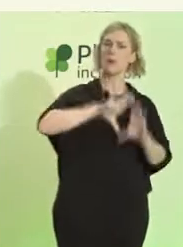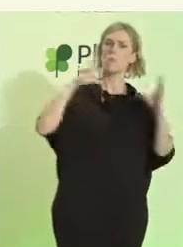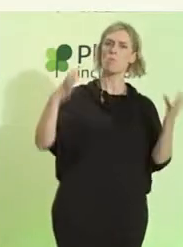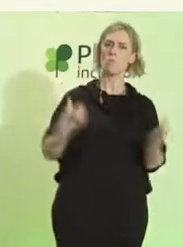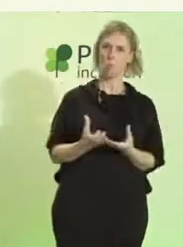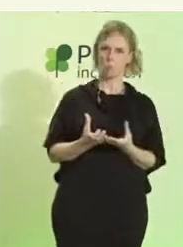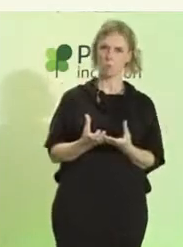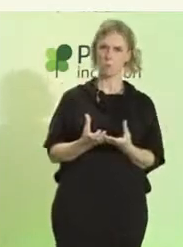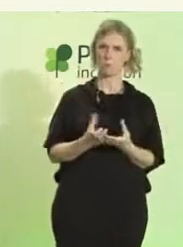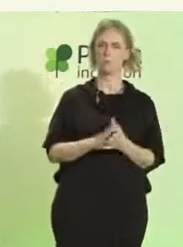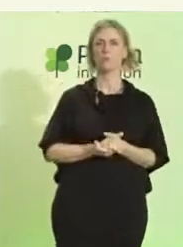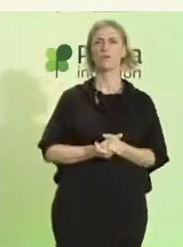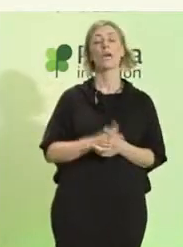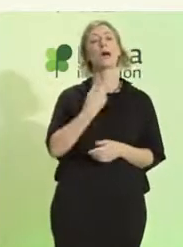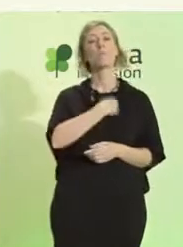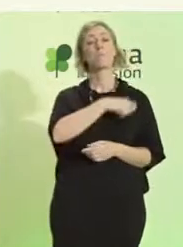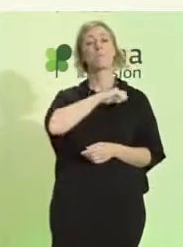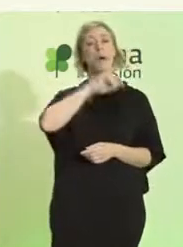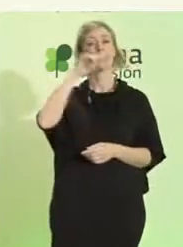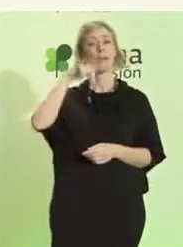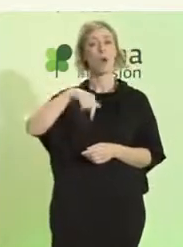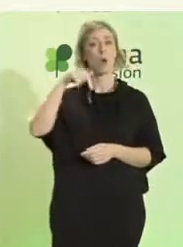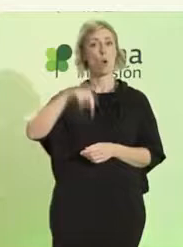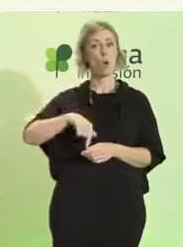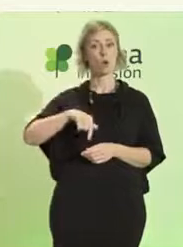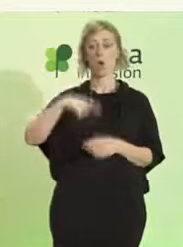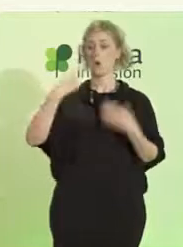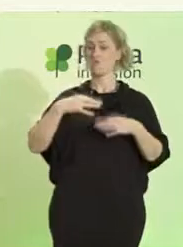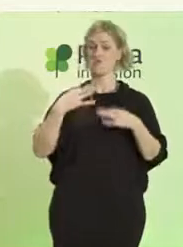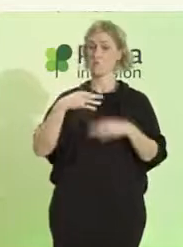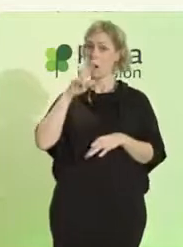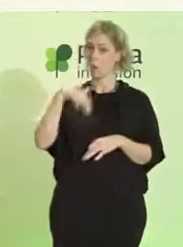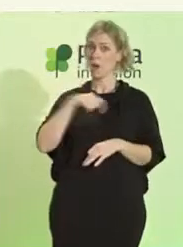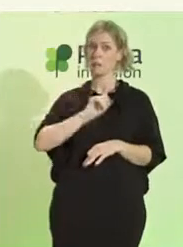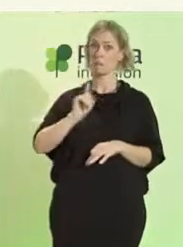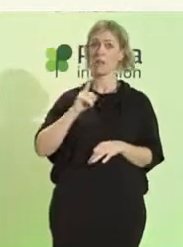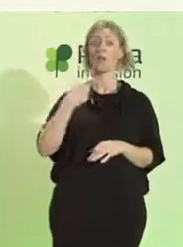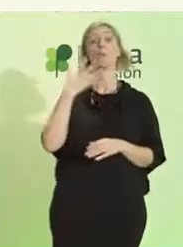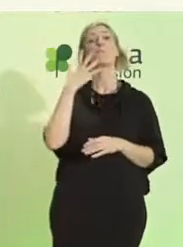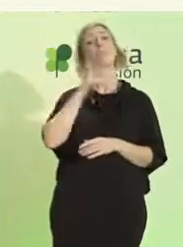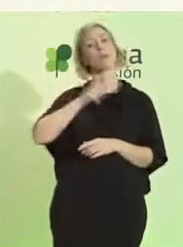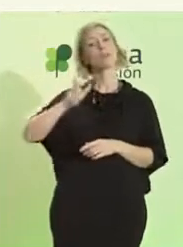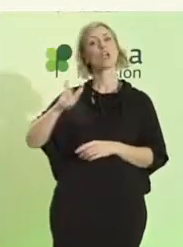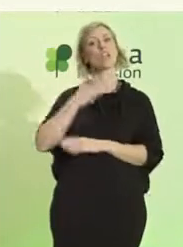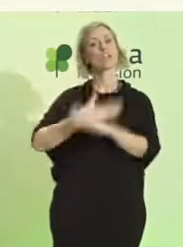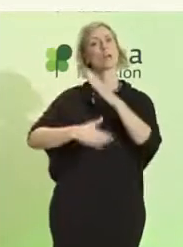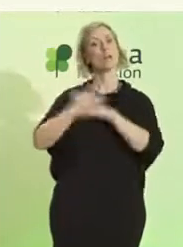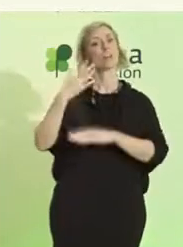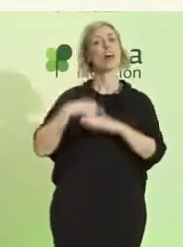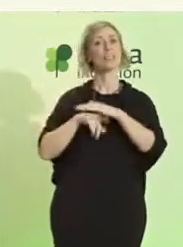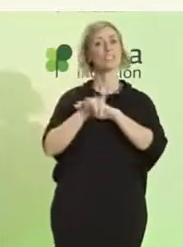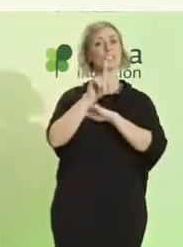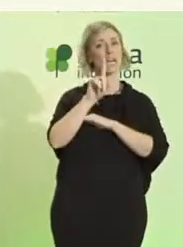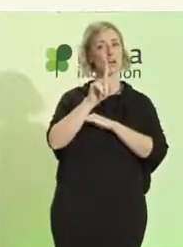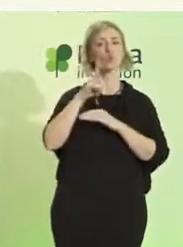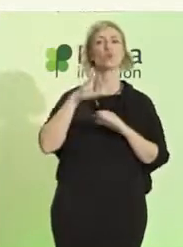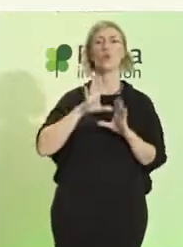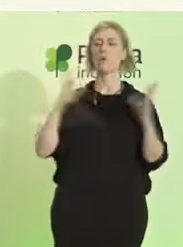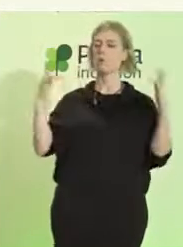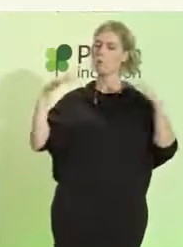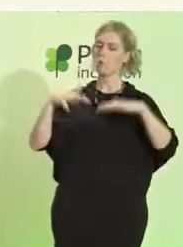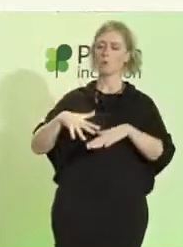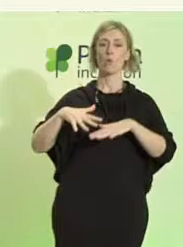en España hoy nos reunimos personas con discapacidad intelectual y de desarrollo de diferentes partes del mundo